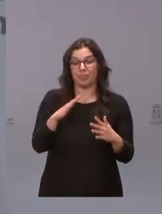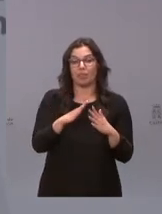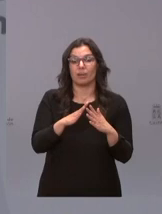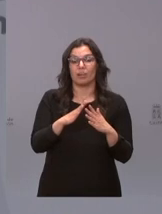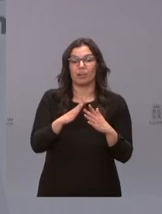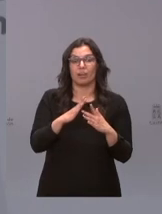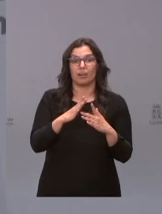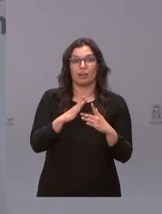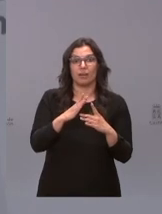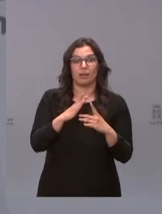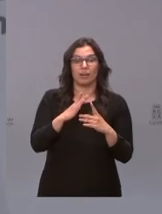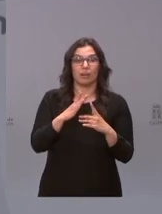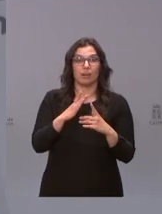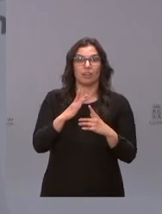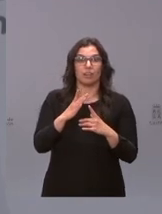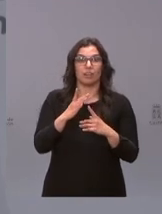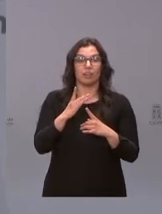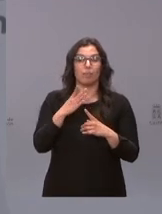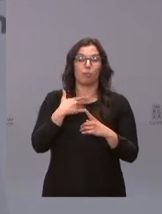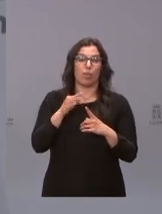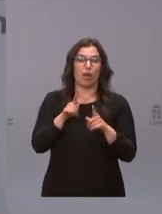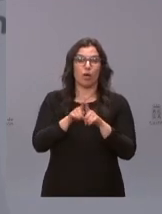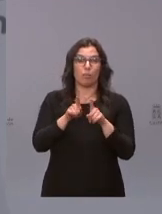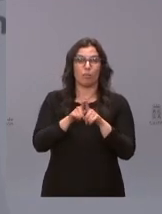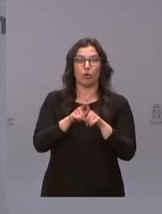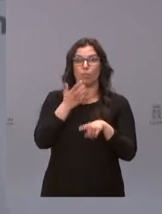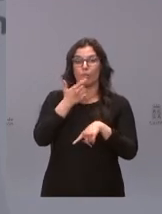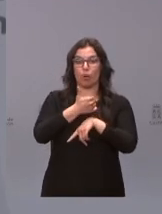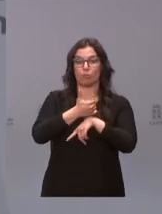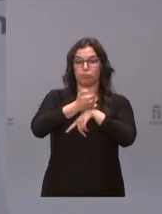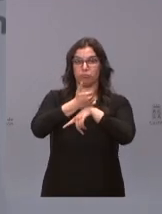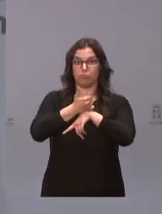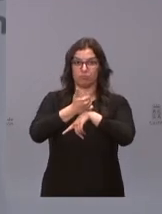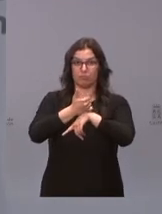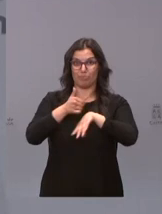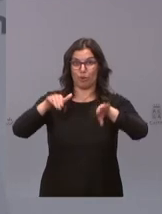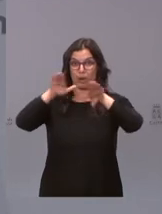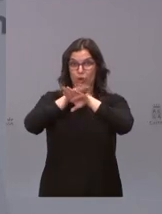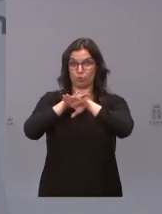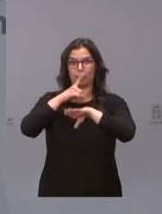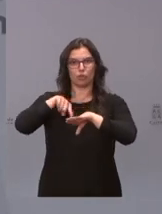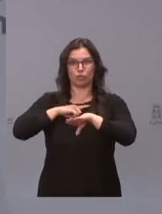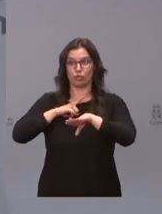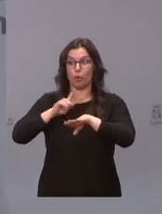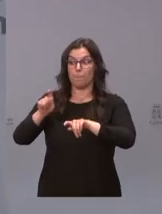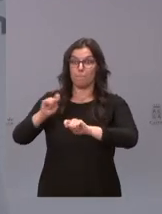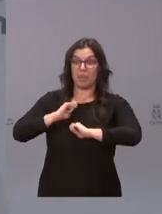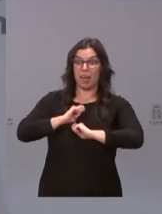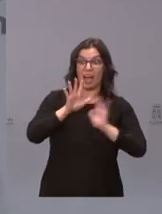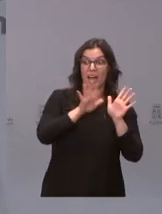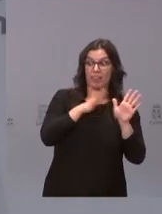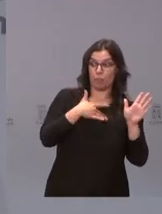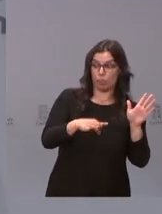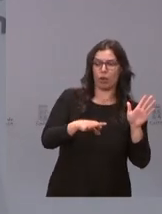variables que permitían un cierto margen como en el toque de queda Castilla y León siempre ha ido a la